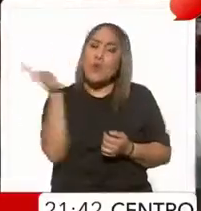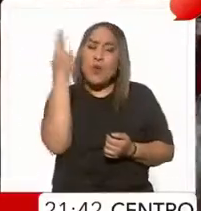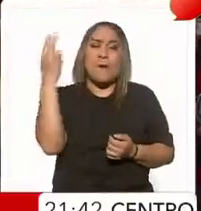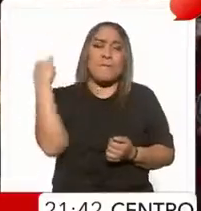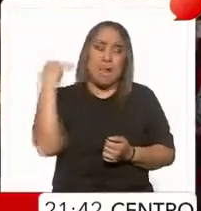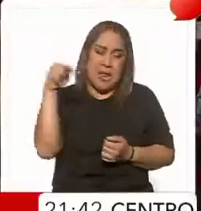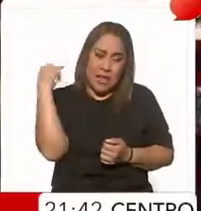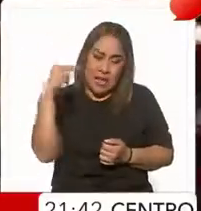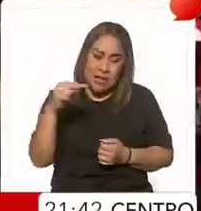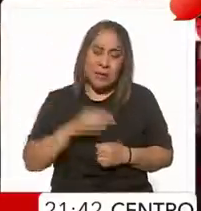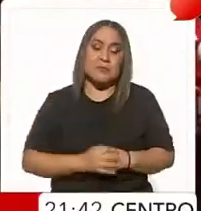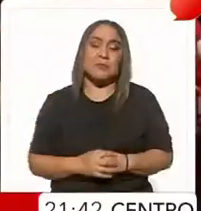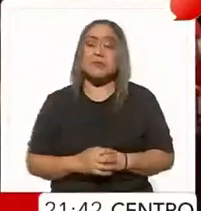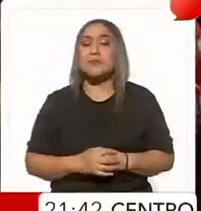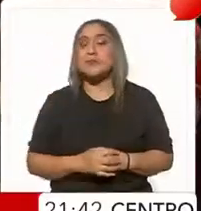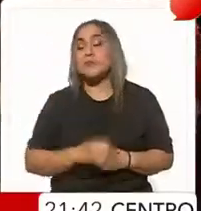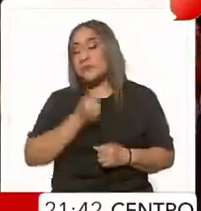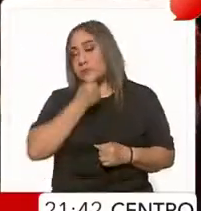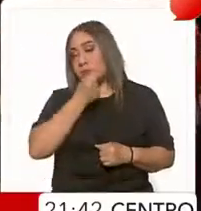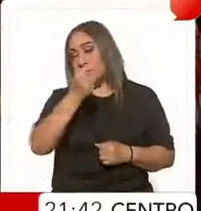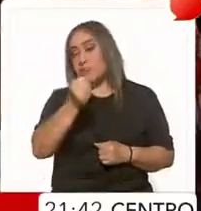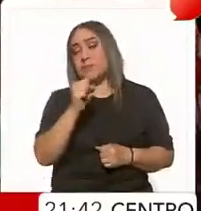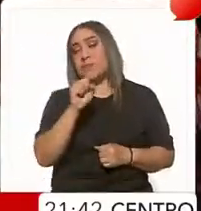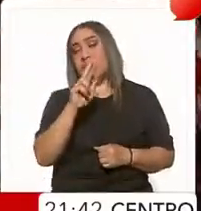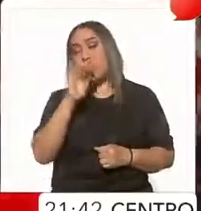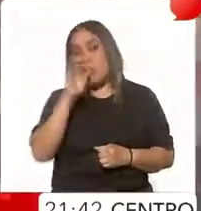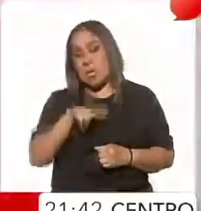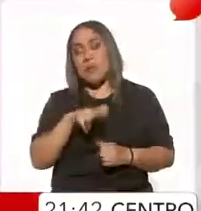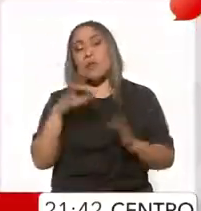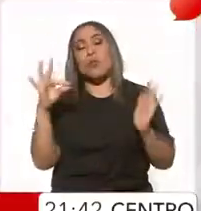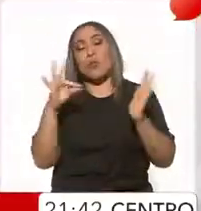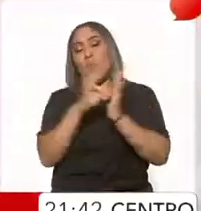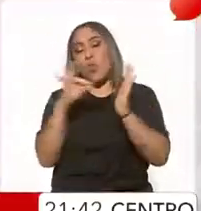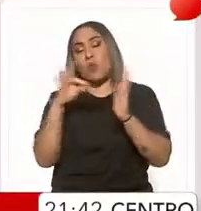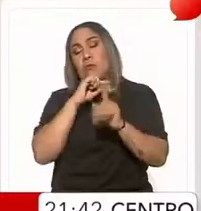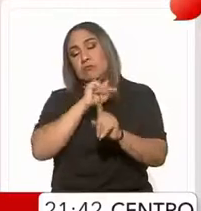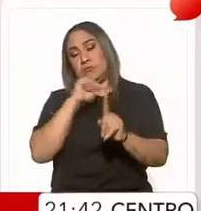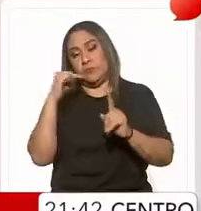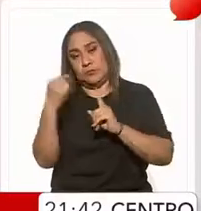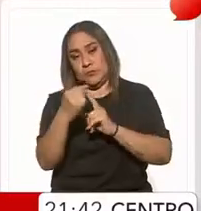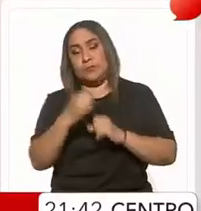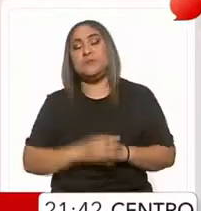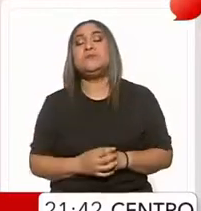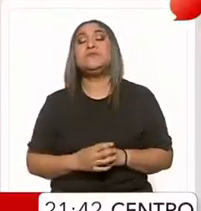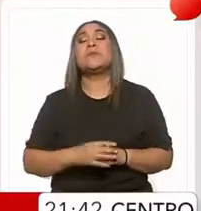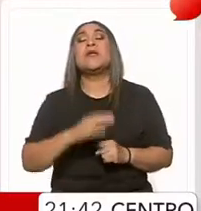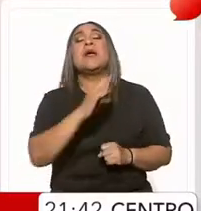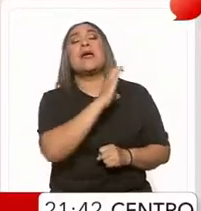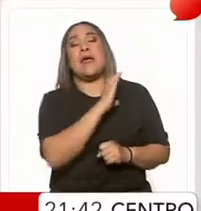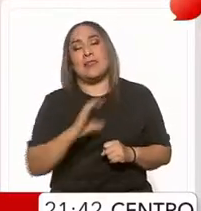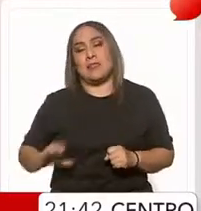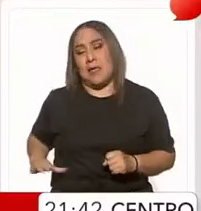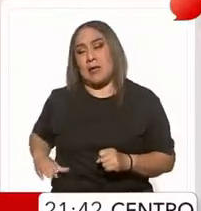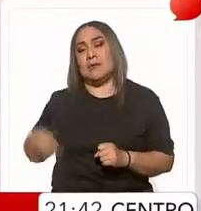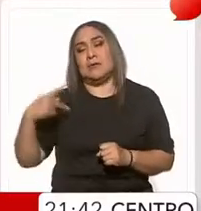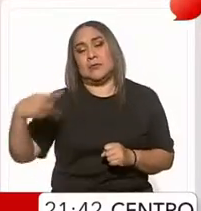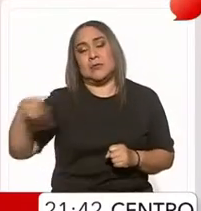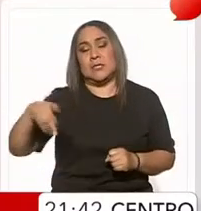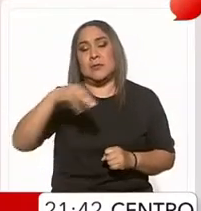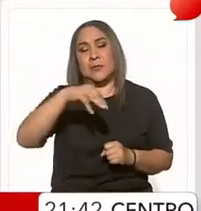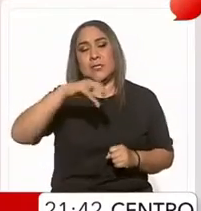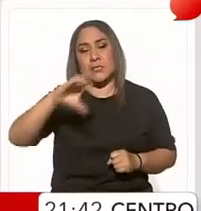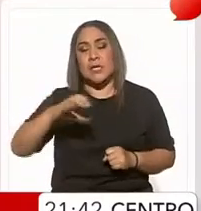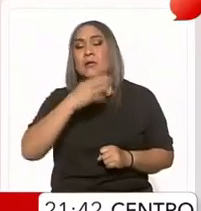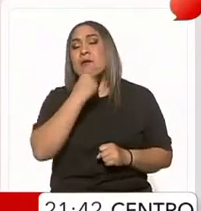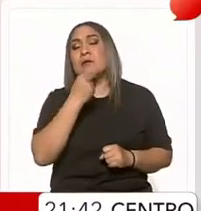Con información de Rubén Feltalnes, punto de referencia. Y por su lado, el candidato presidencial de Movimiento Ciudadano,